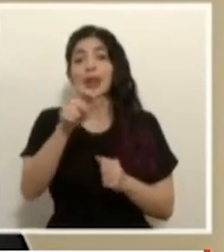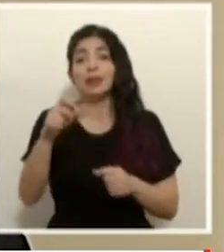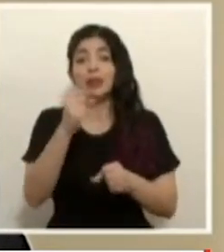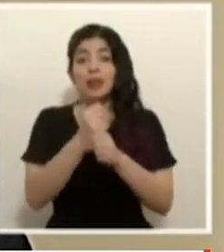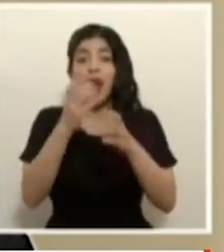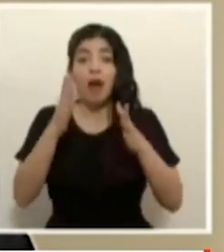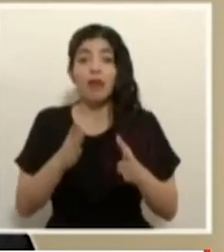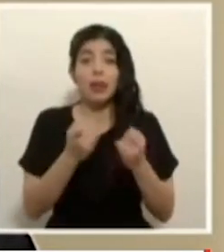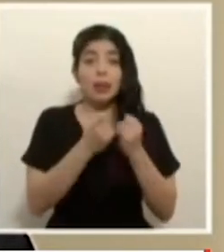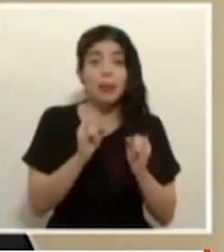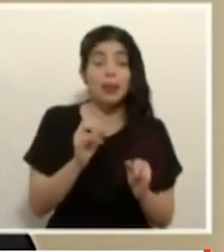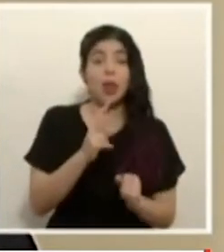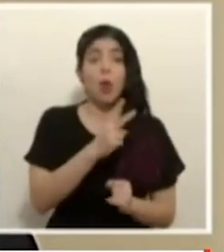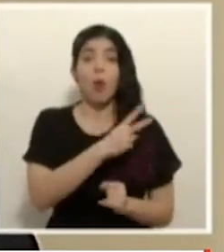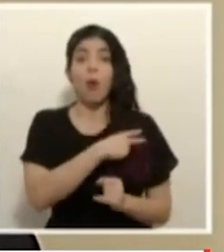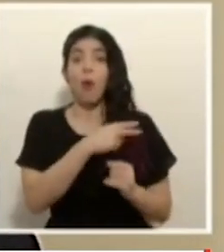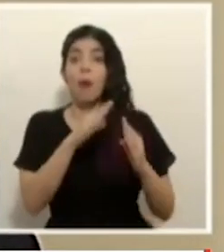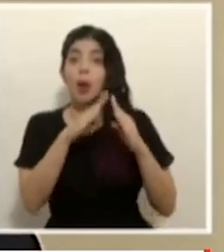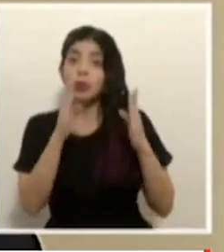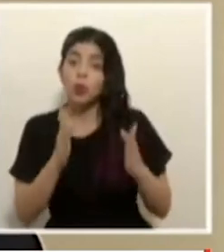independientes jefas de hogar